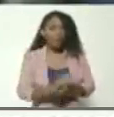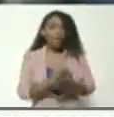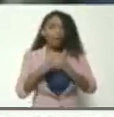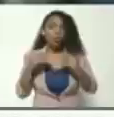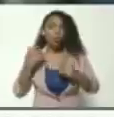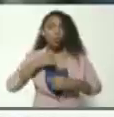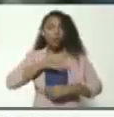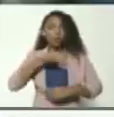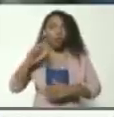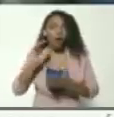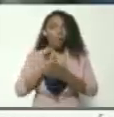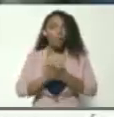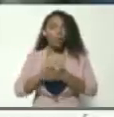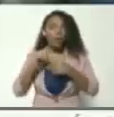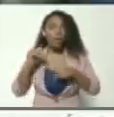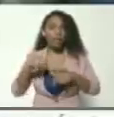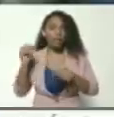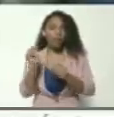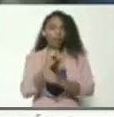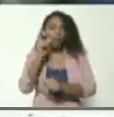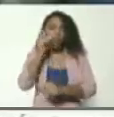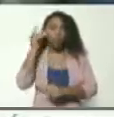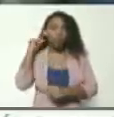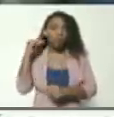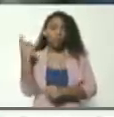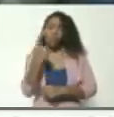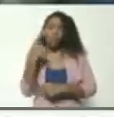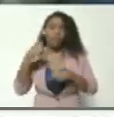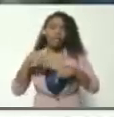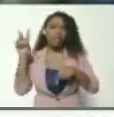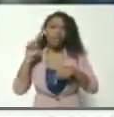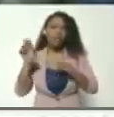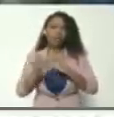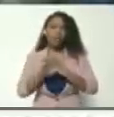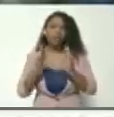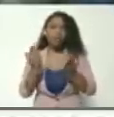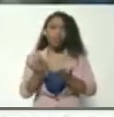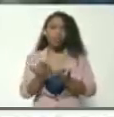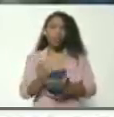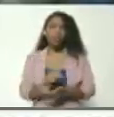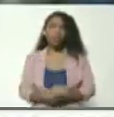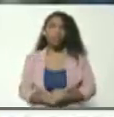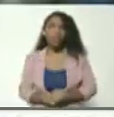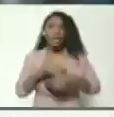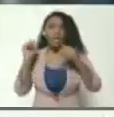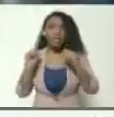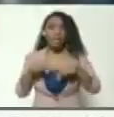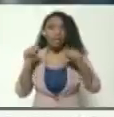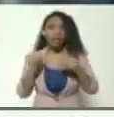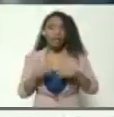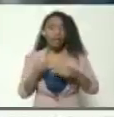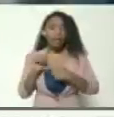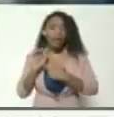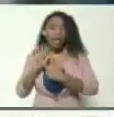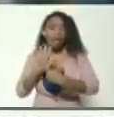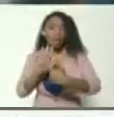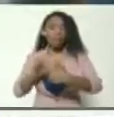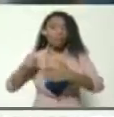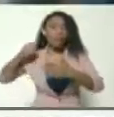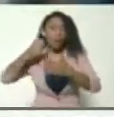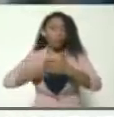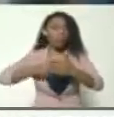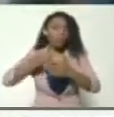a todos nuestros compatriotas, trabajadores y trabajadoras, no solamente de Venezuela, sino del mundo. Desde acá el ejemplo de la lucha